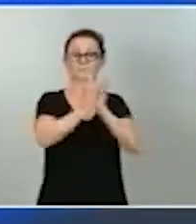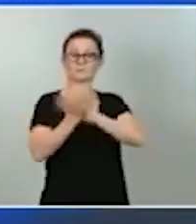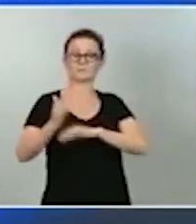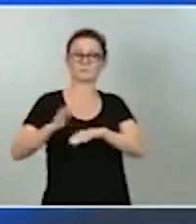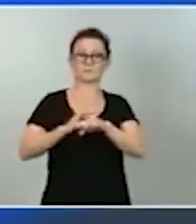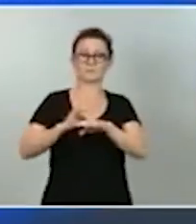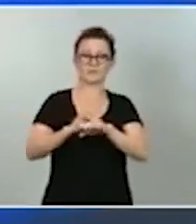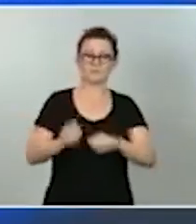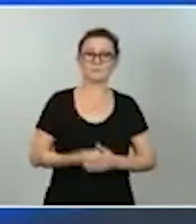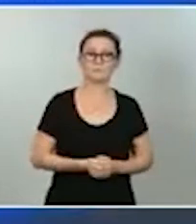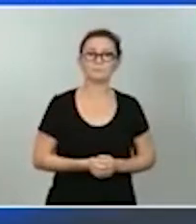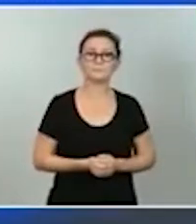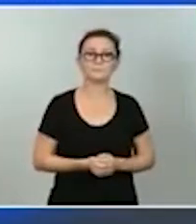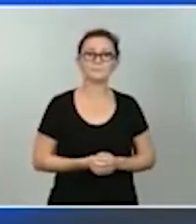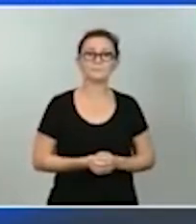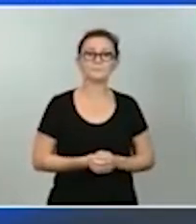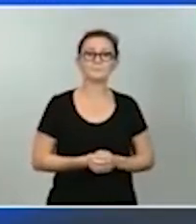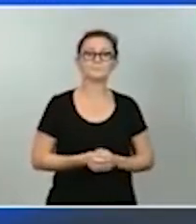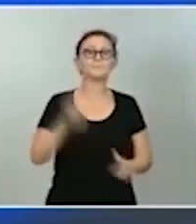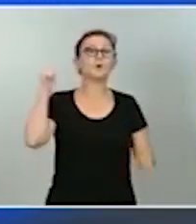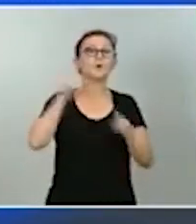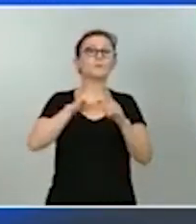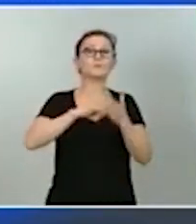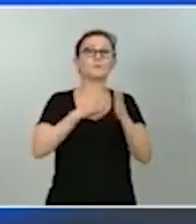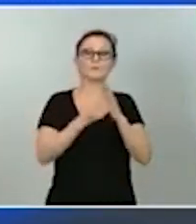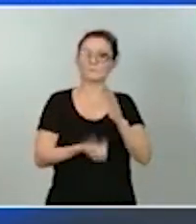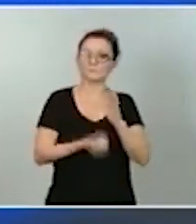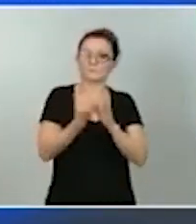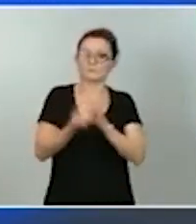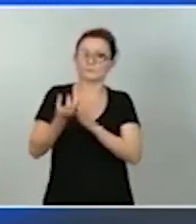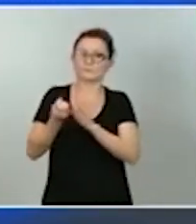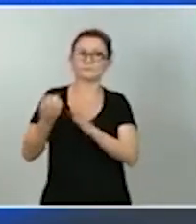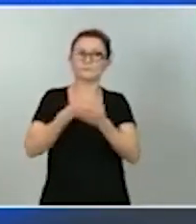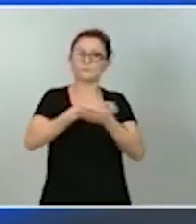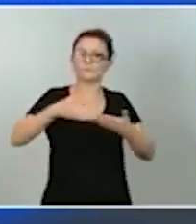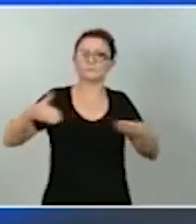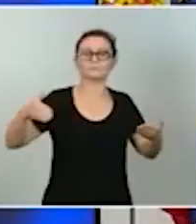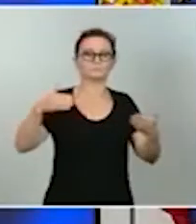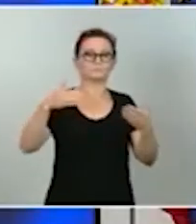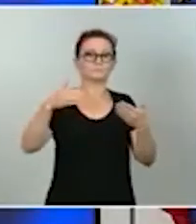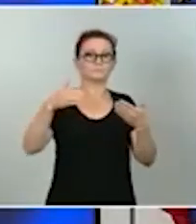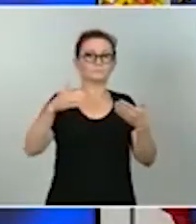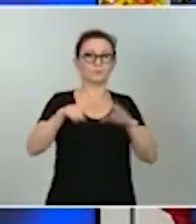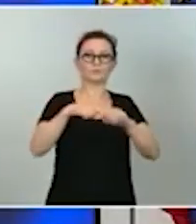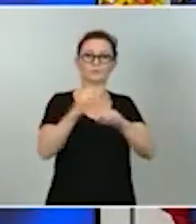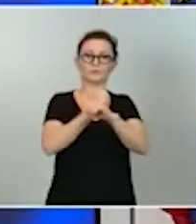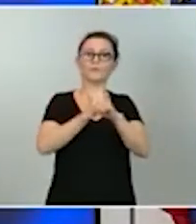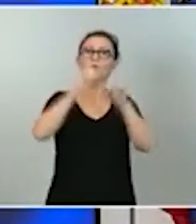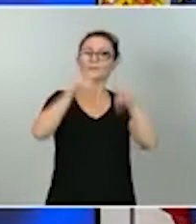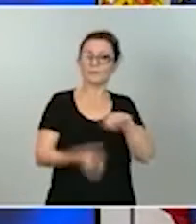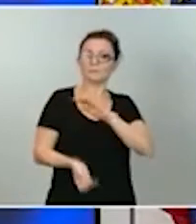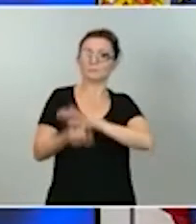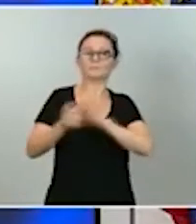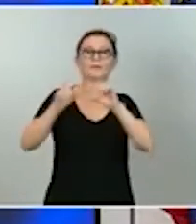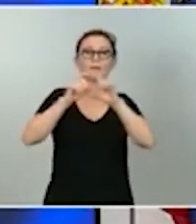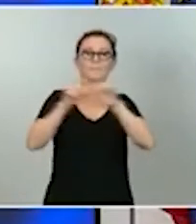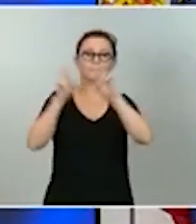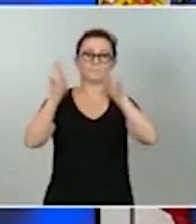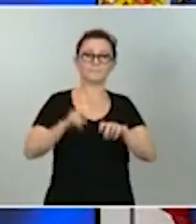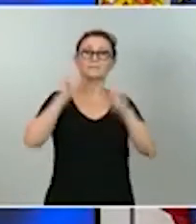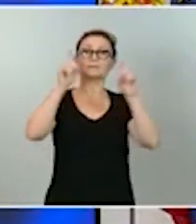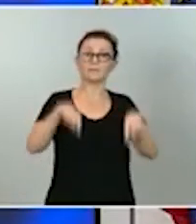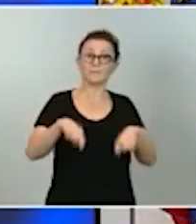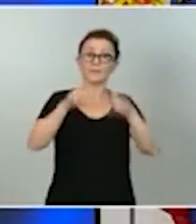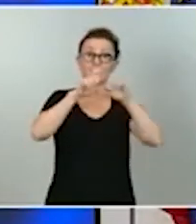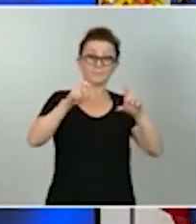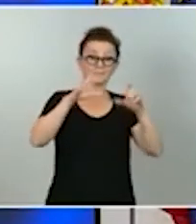La misión del plan es la creación de cientos de miles de puestos de trabajo, también de nuevas empresas, la escalabilidad de muchas de las empresas que hoy son pequeñas y que